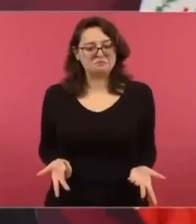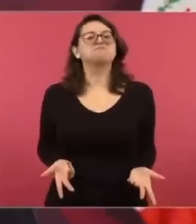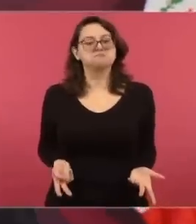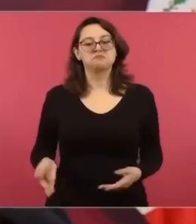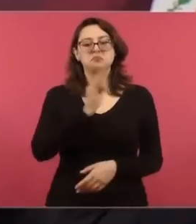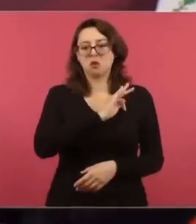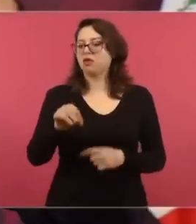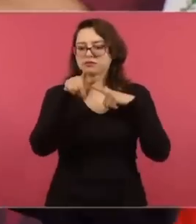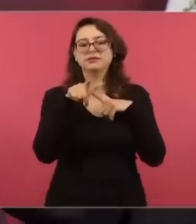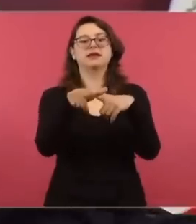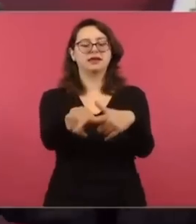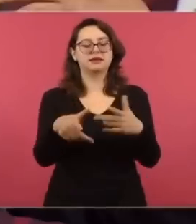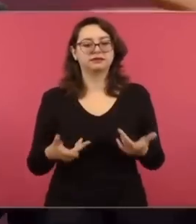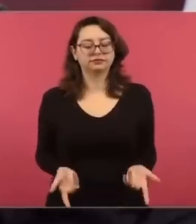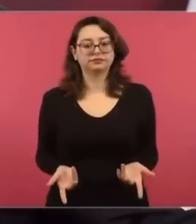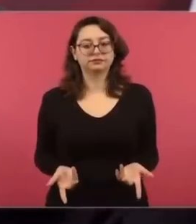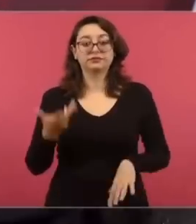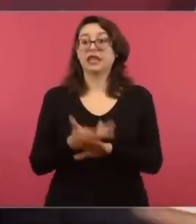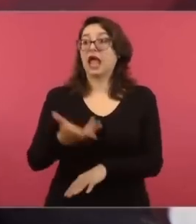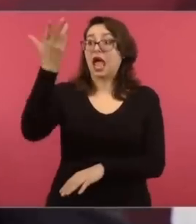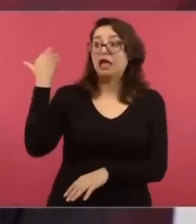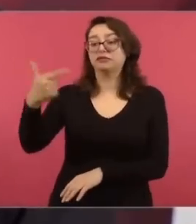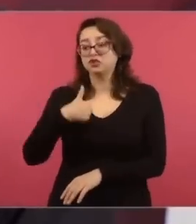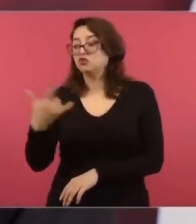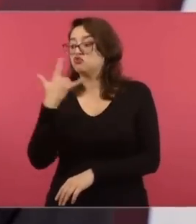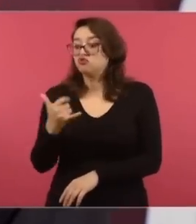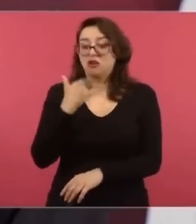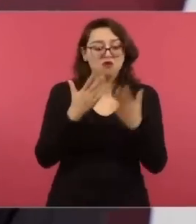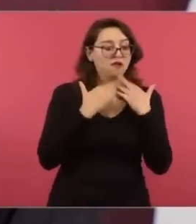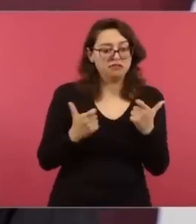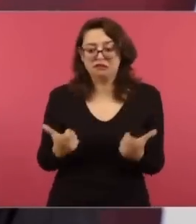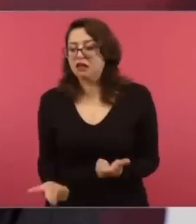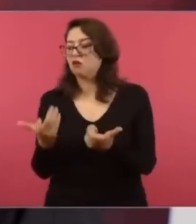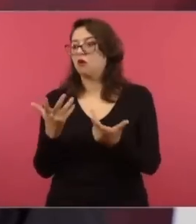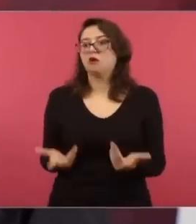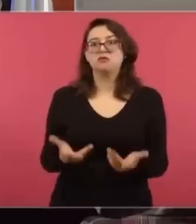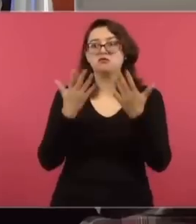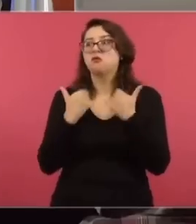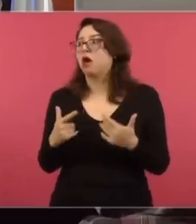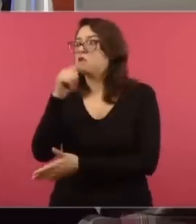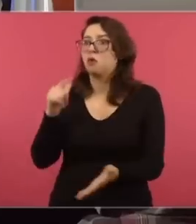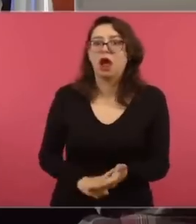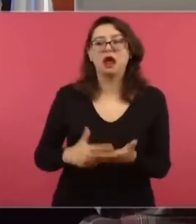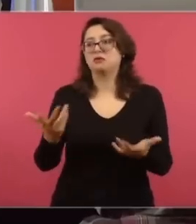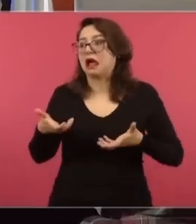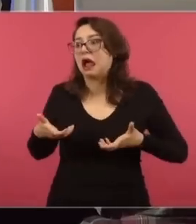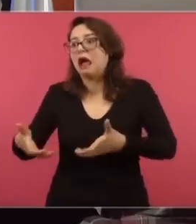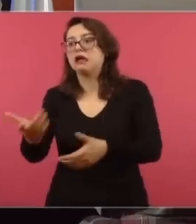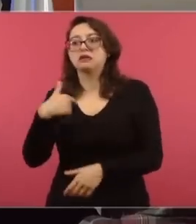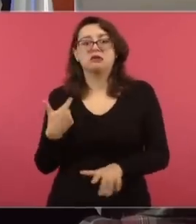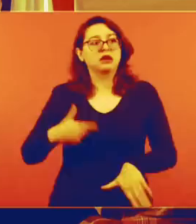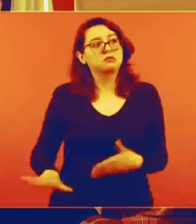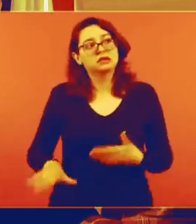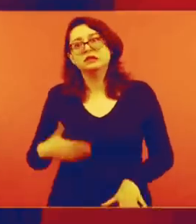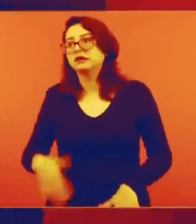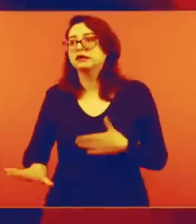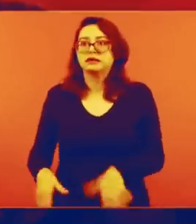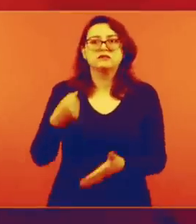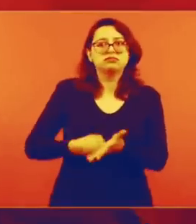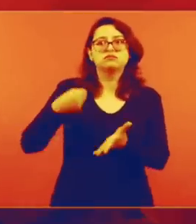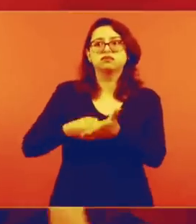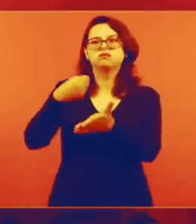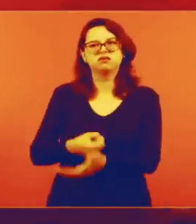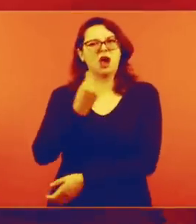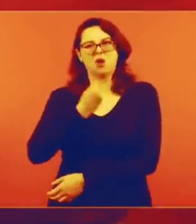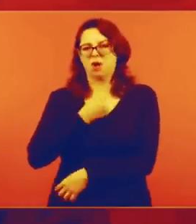cuando luchaba la intemperie. Al campo abierto. Y me faltaba muchísimo. Pues